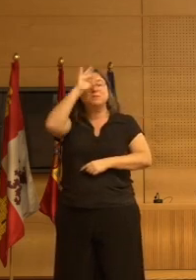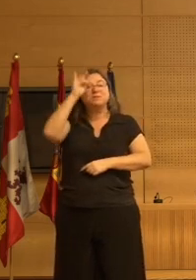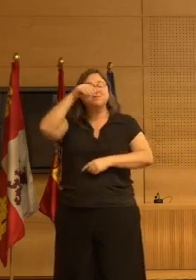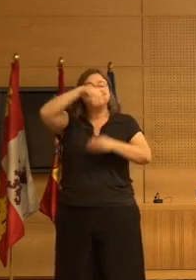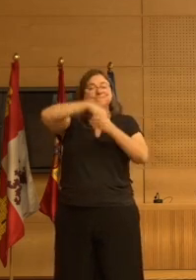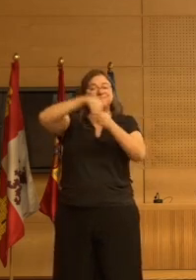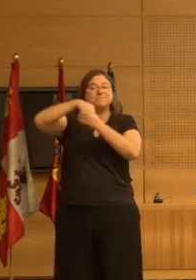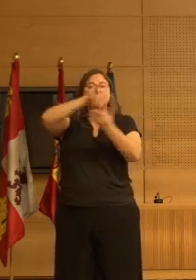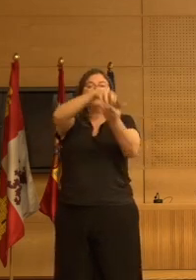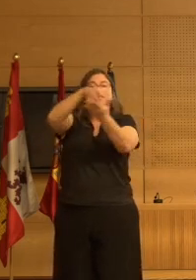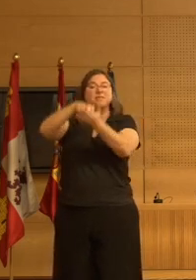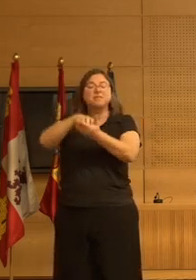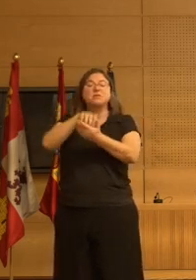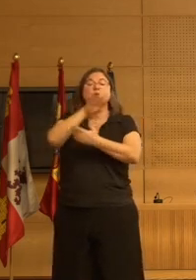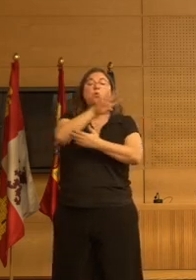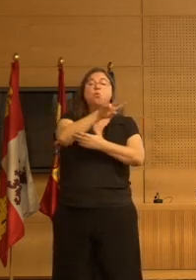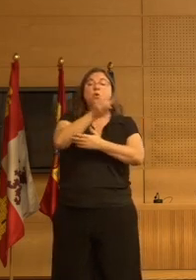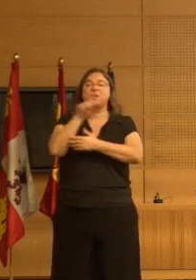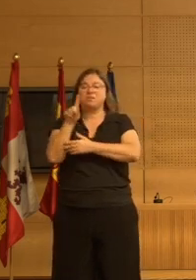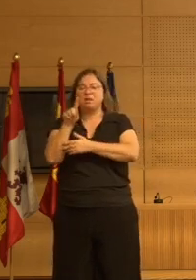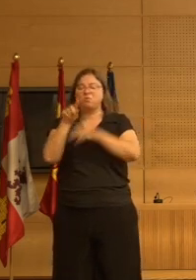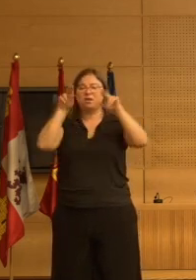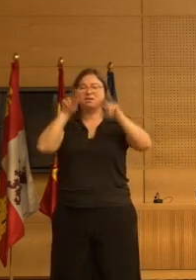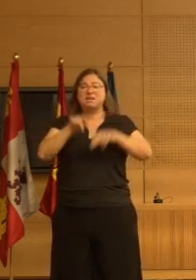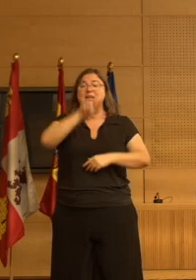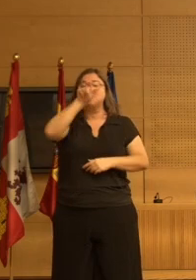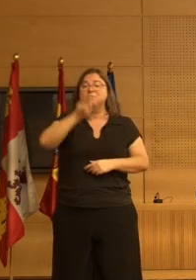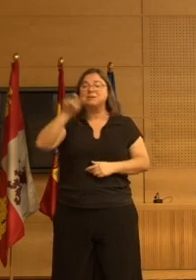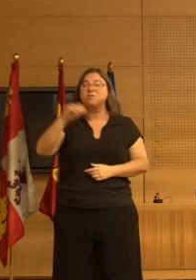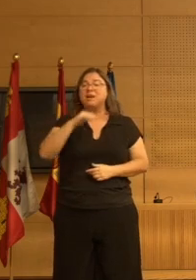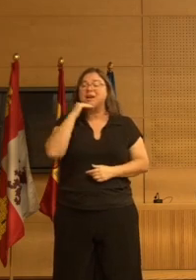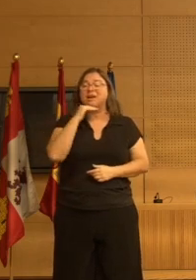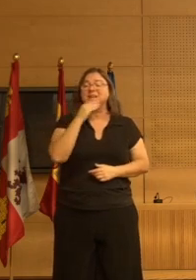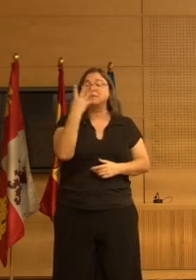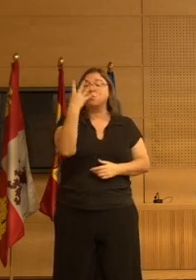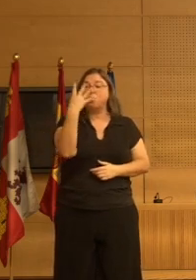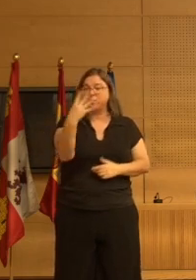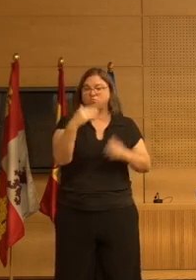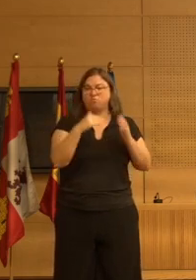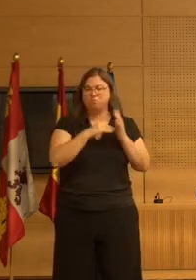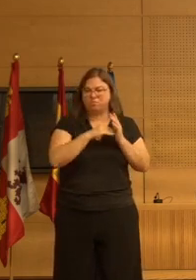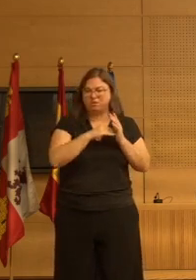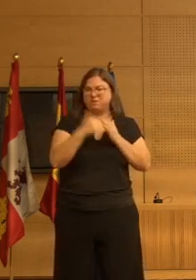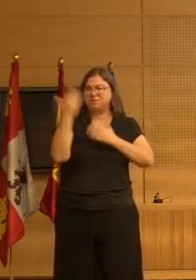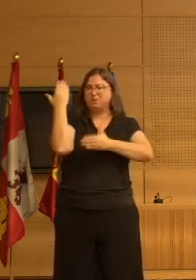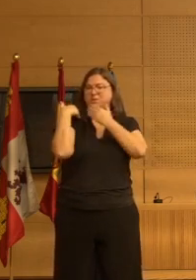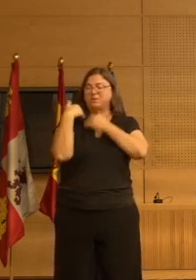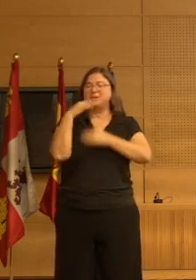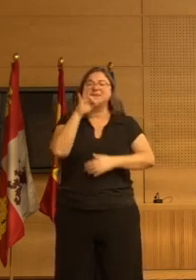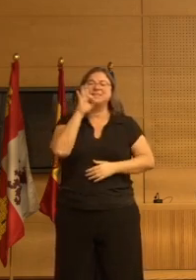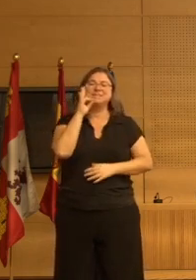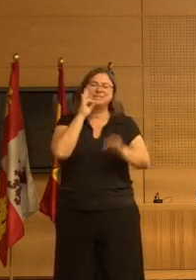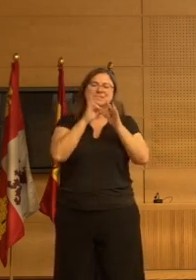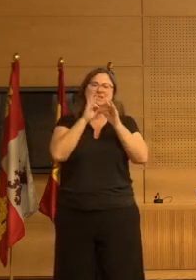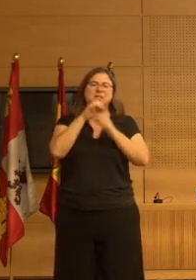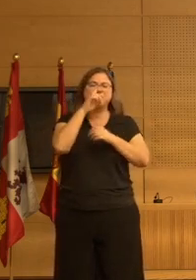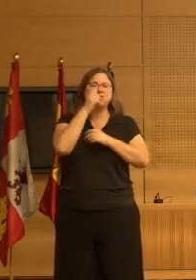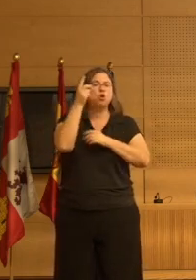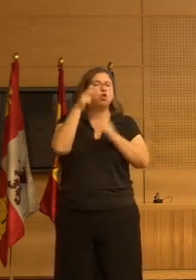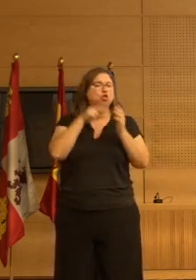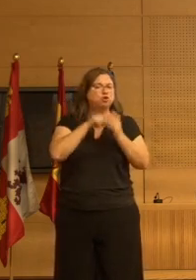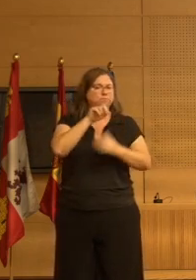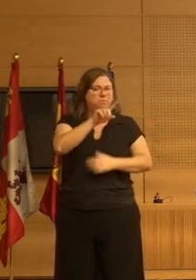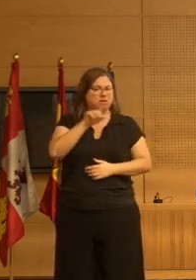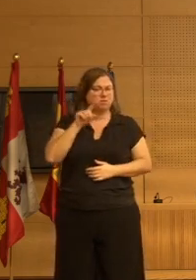41 residencias, casi 4.000 personas, un poquito antes, en septiembre de 2011. Y fíjense